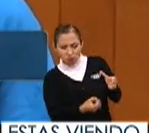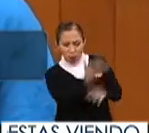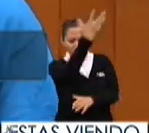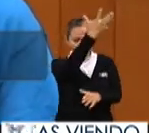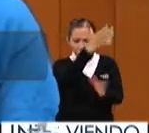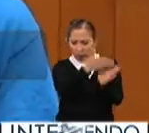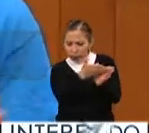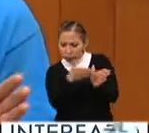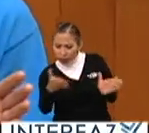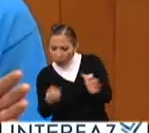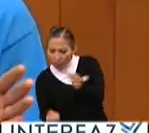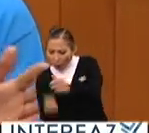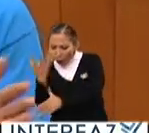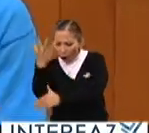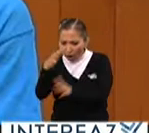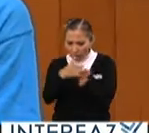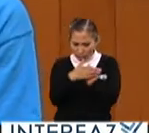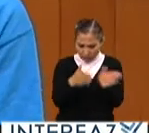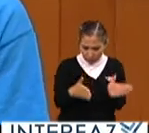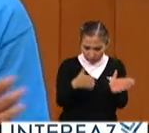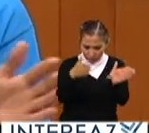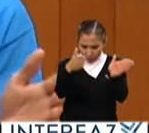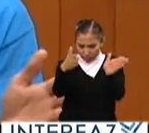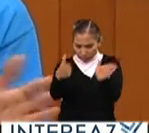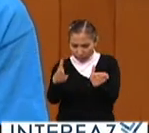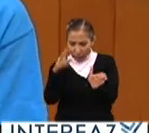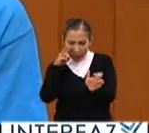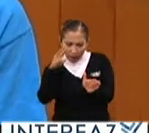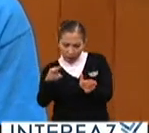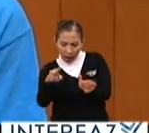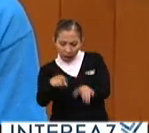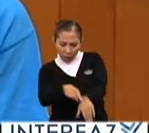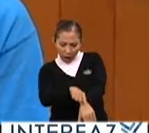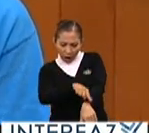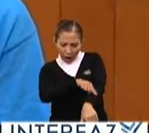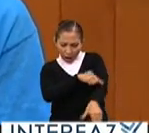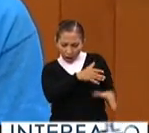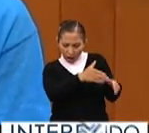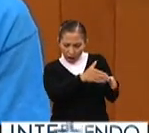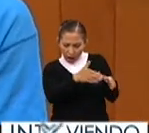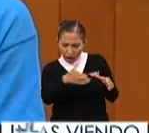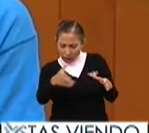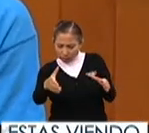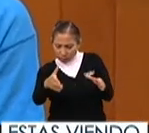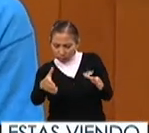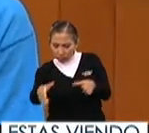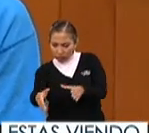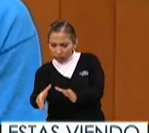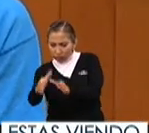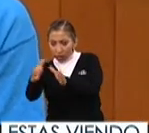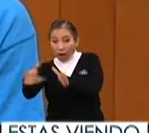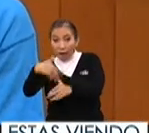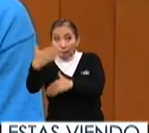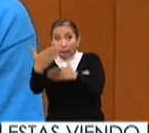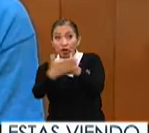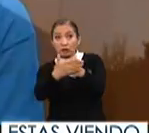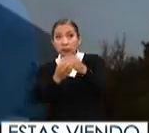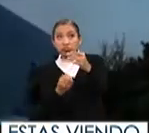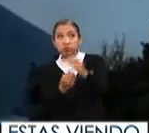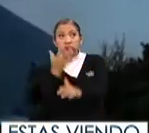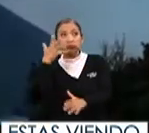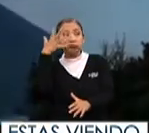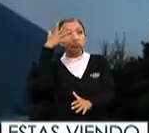se se se siguen este alargándose aumentando este la próxima erupción sea